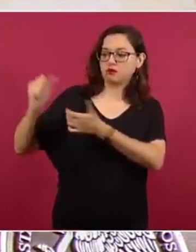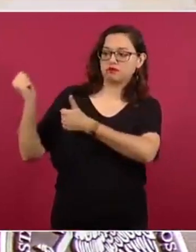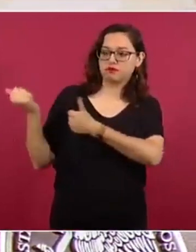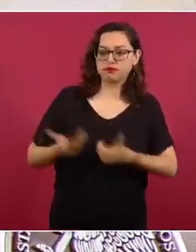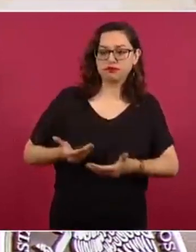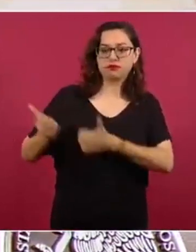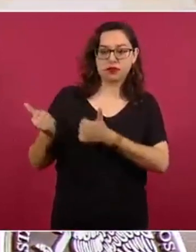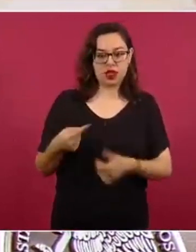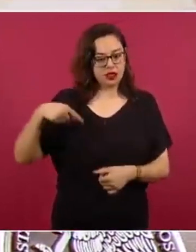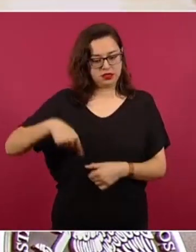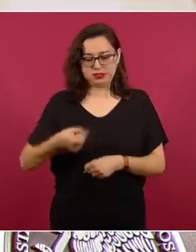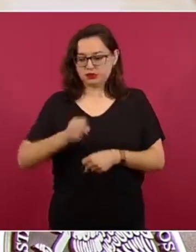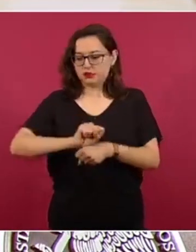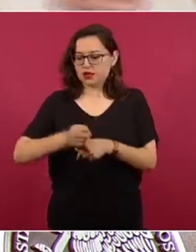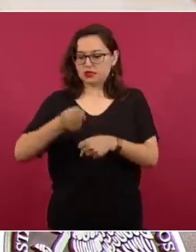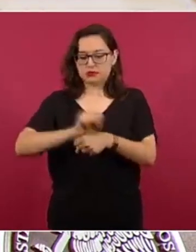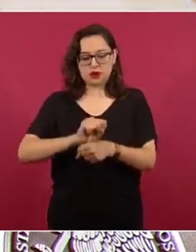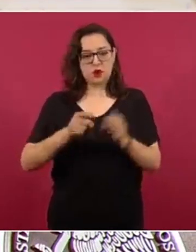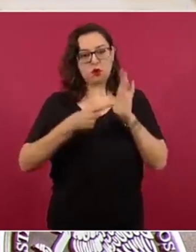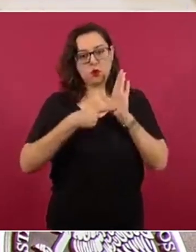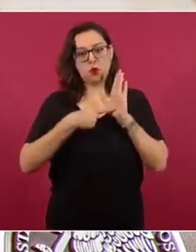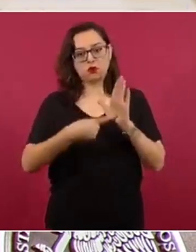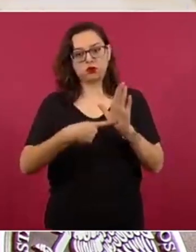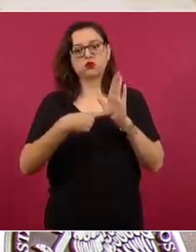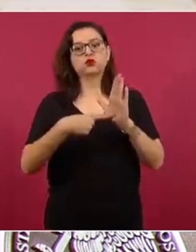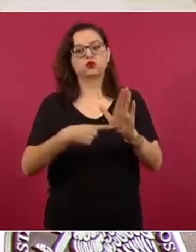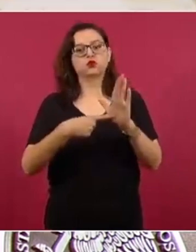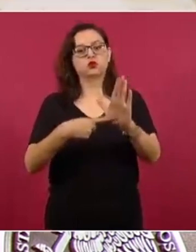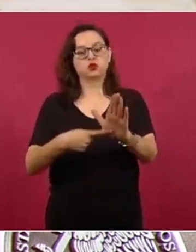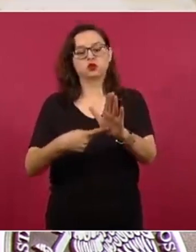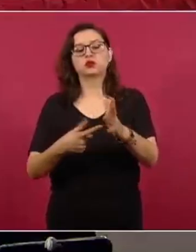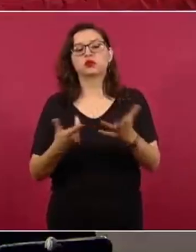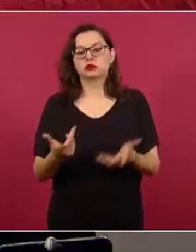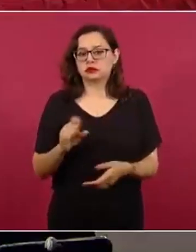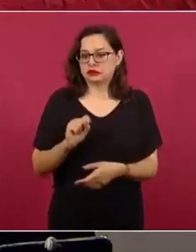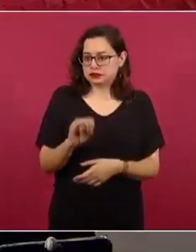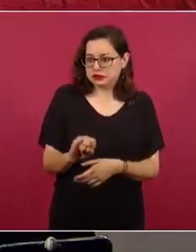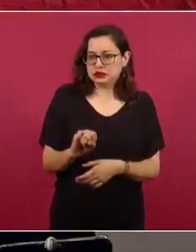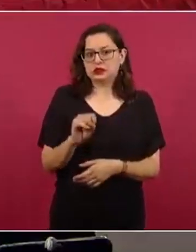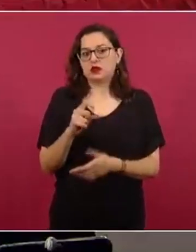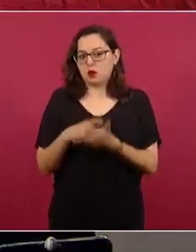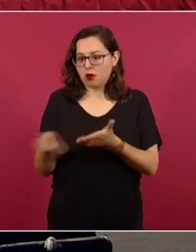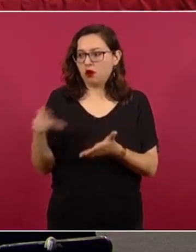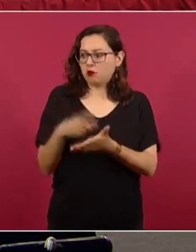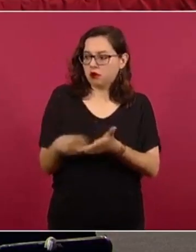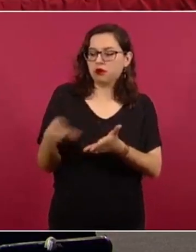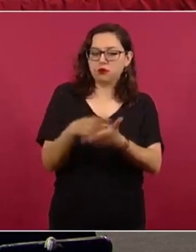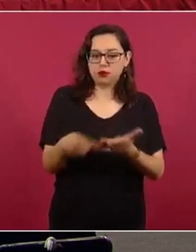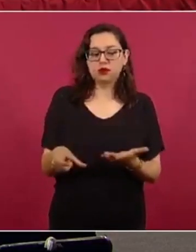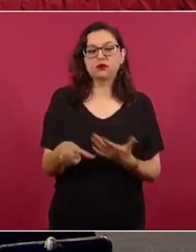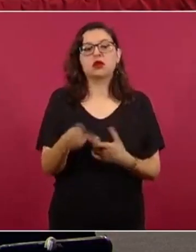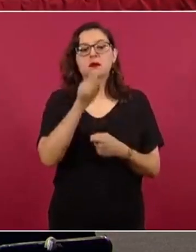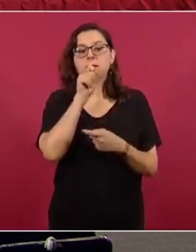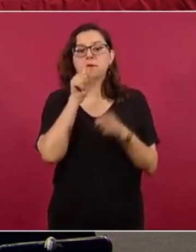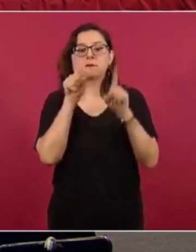de esos equipos y más que la adquisición también supuesta en funcionamiento. Lo mismo en infraestructura, son más de